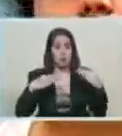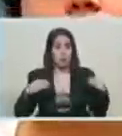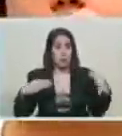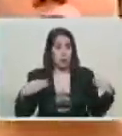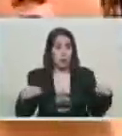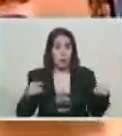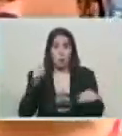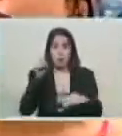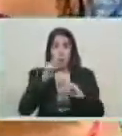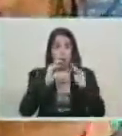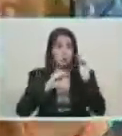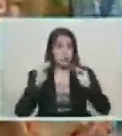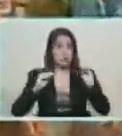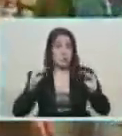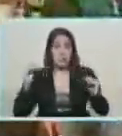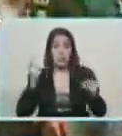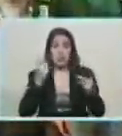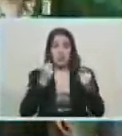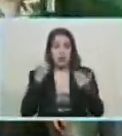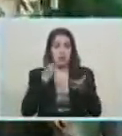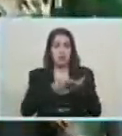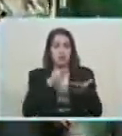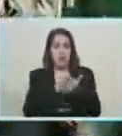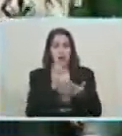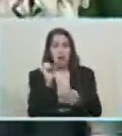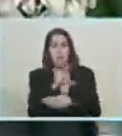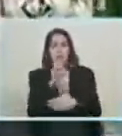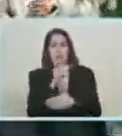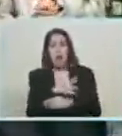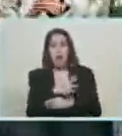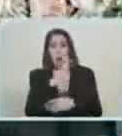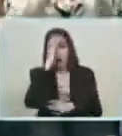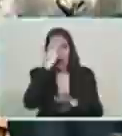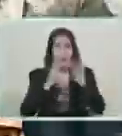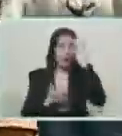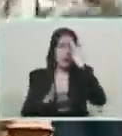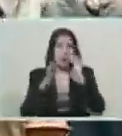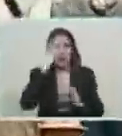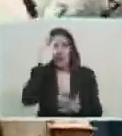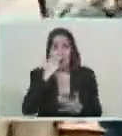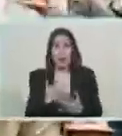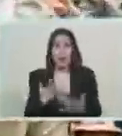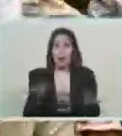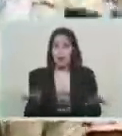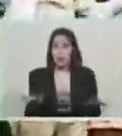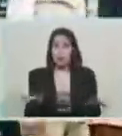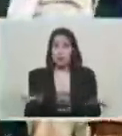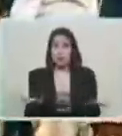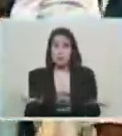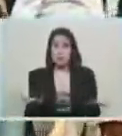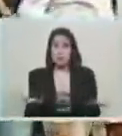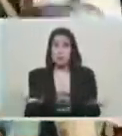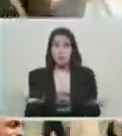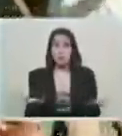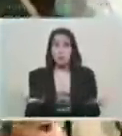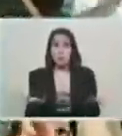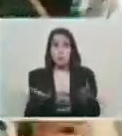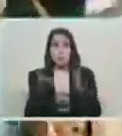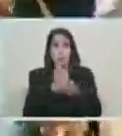días los bonos de carnaval, presidente. Aquí hay, bueno, buena parte de beneficiarios que van a estar